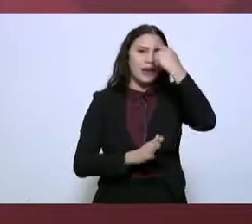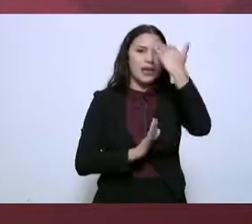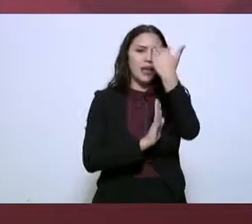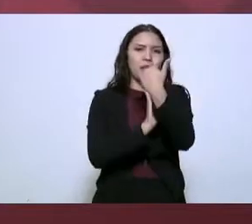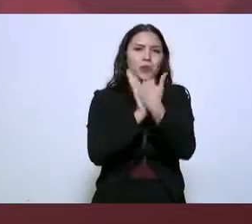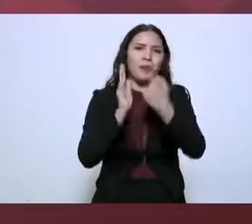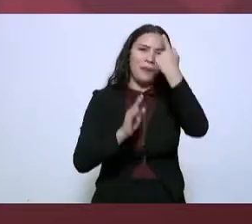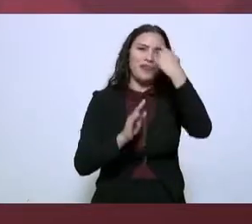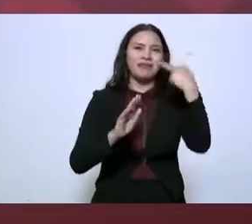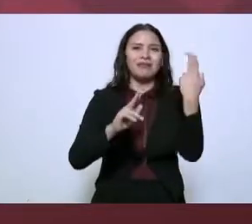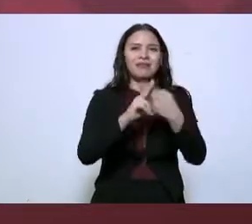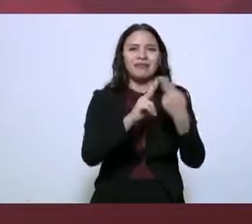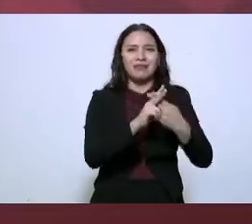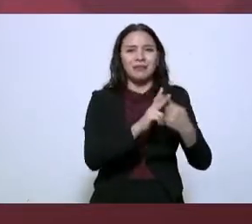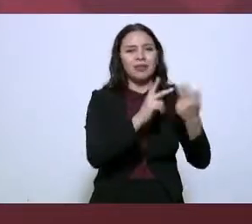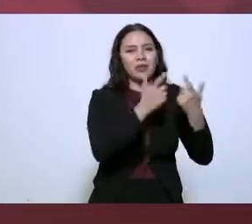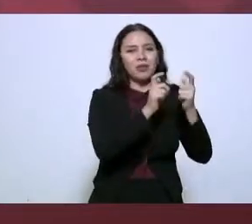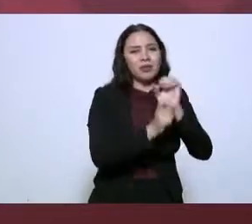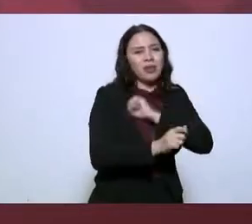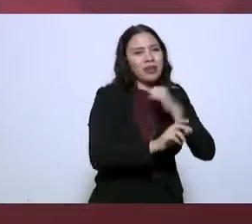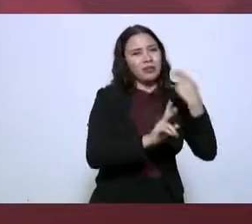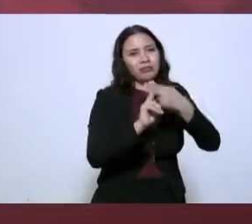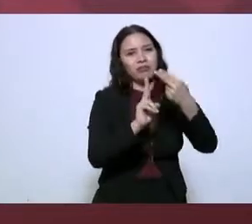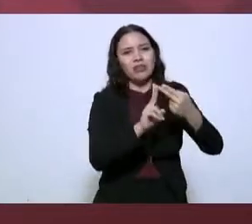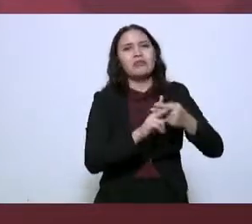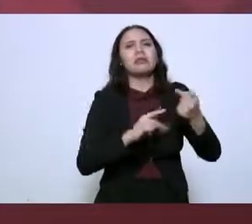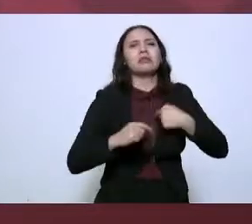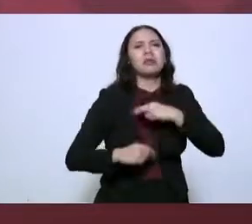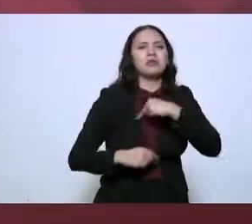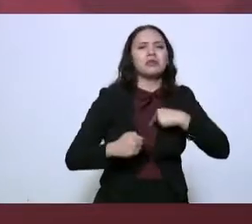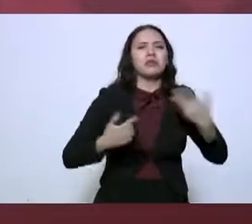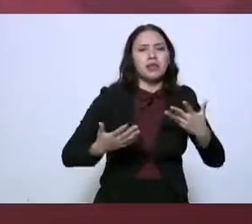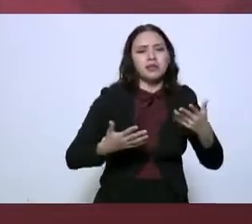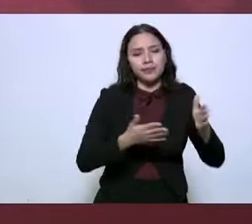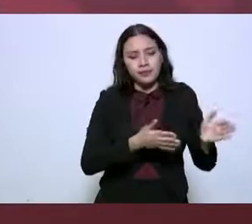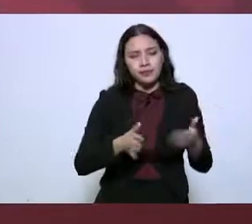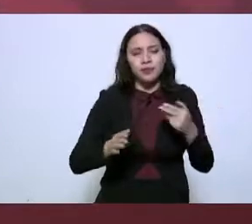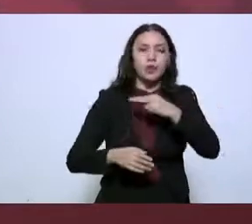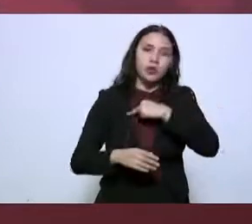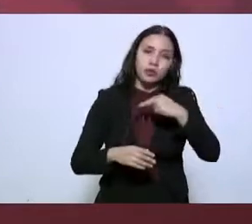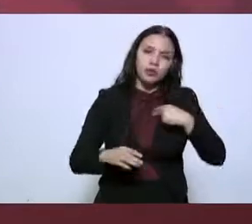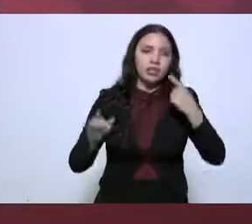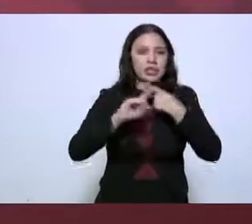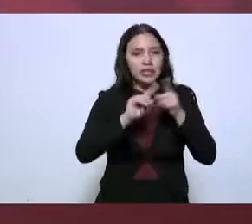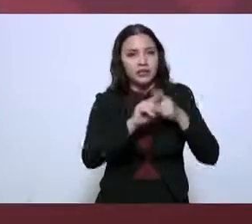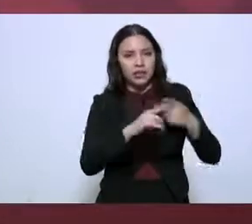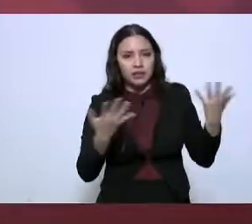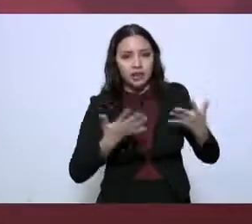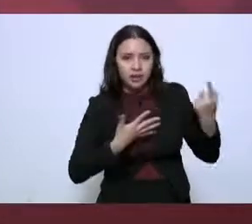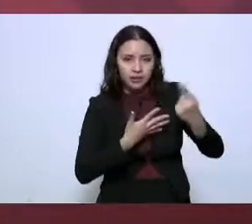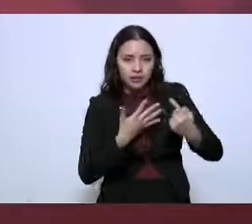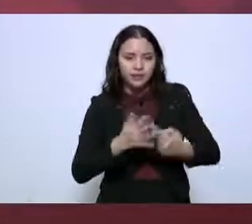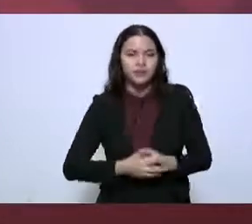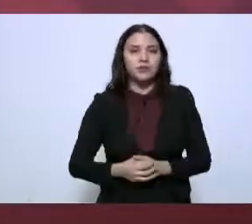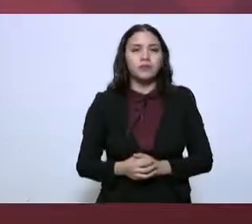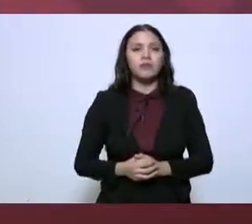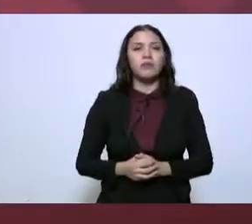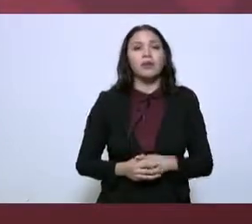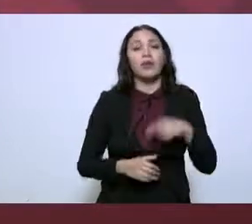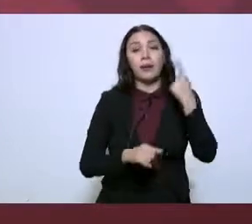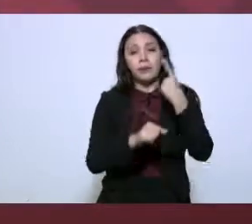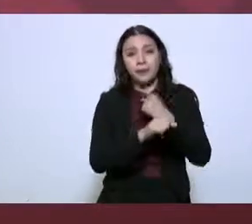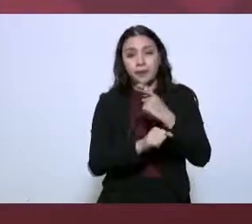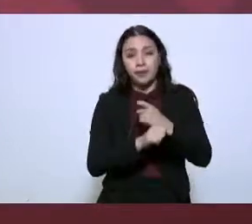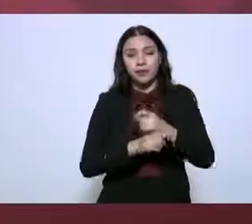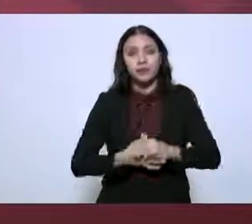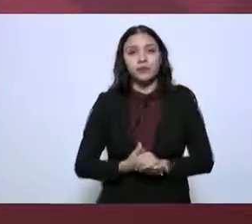homicidios vinculados a delincuencia organizada? Se han realizado algunos esfuerzos importantes. Primero,